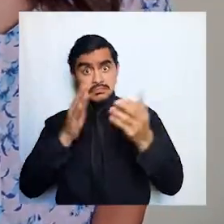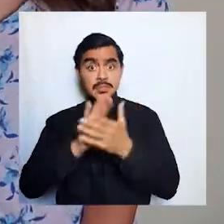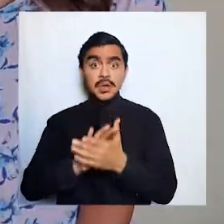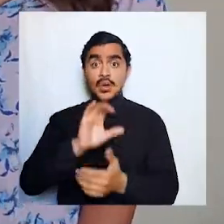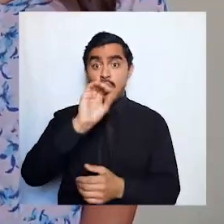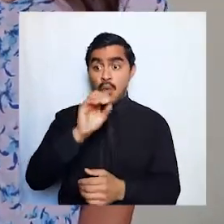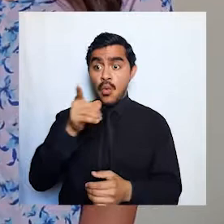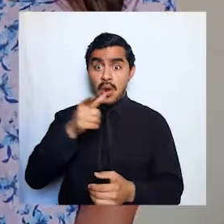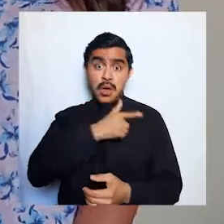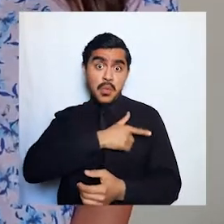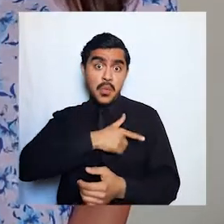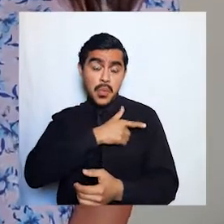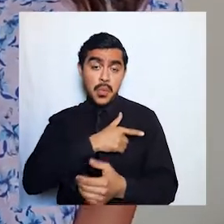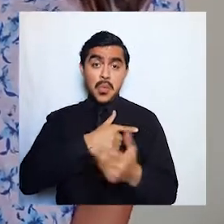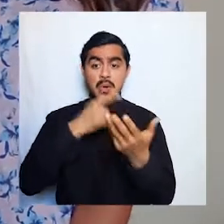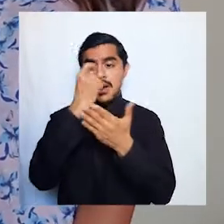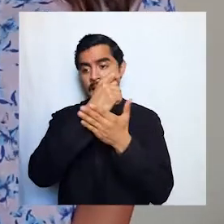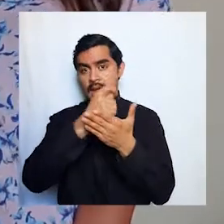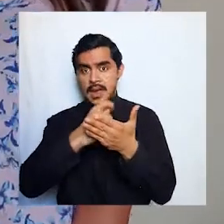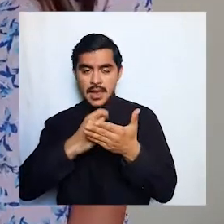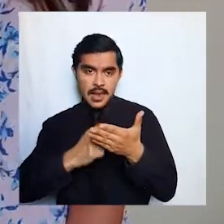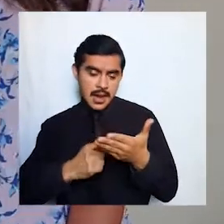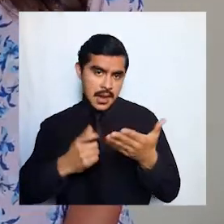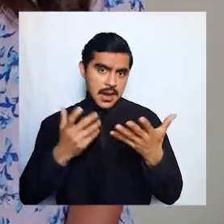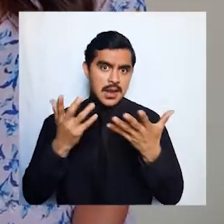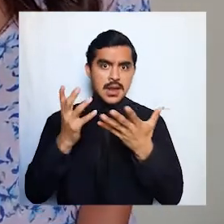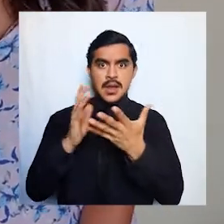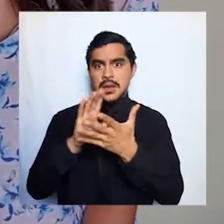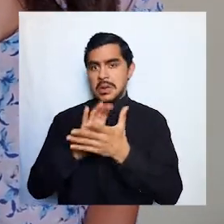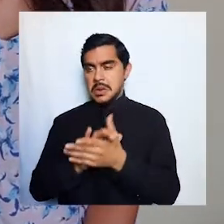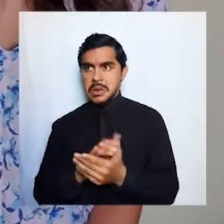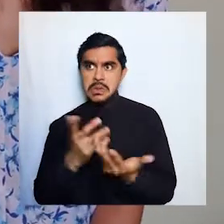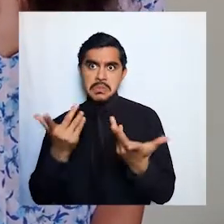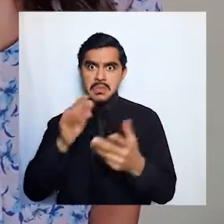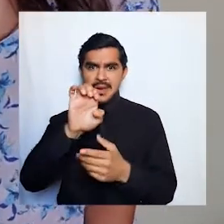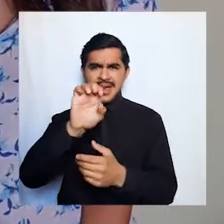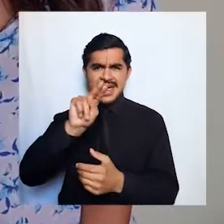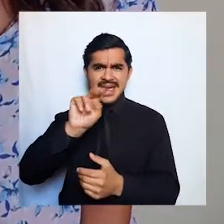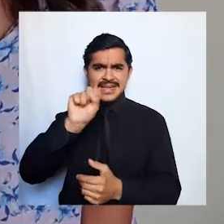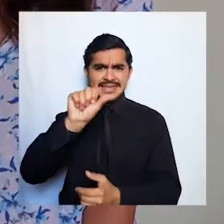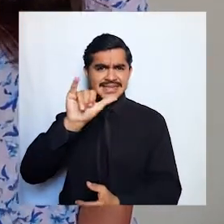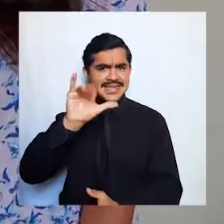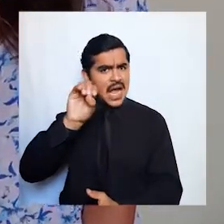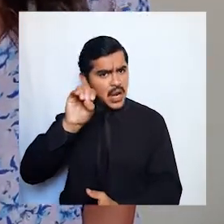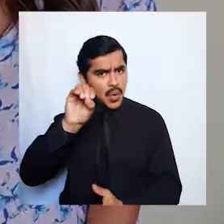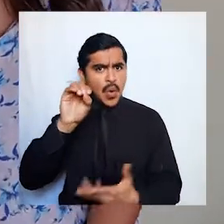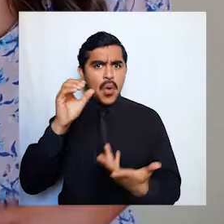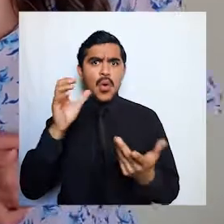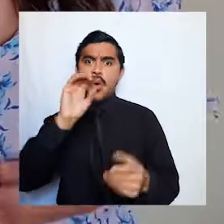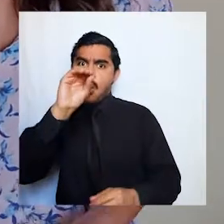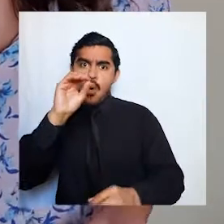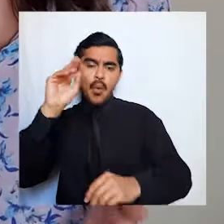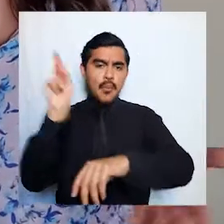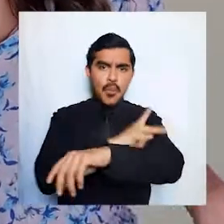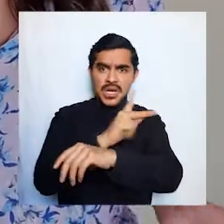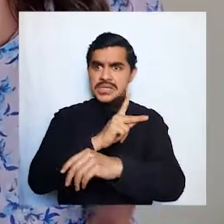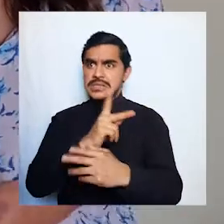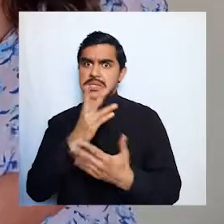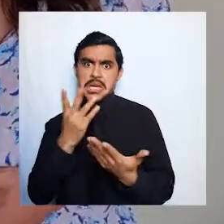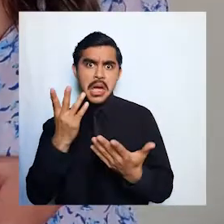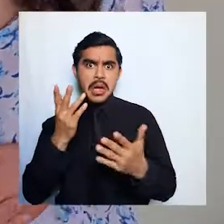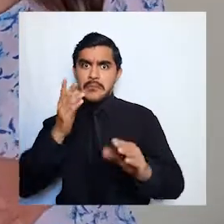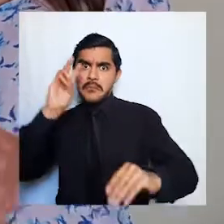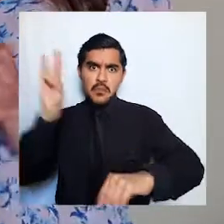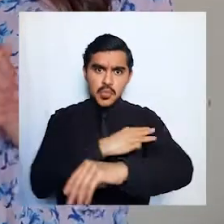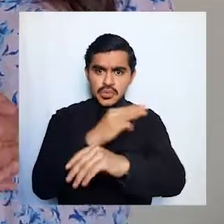personas que le gusta escribir al amor o que es bueno escribiendo ensayos o poesía o tiene música canciones